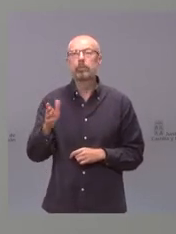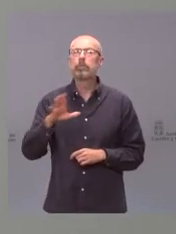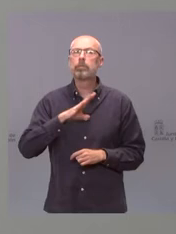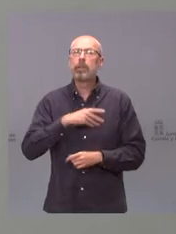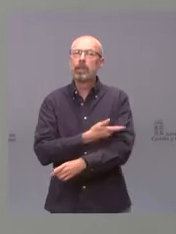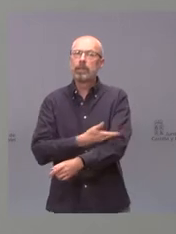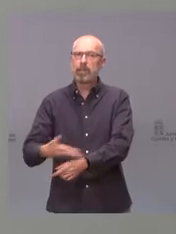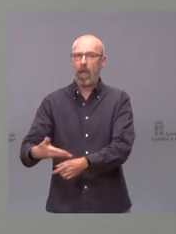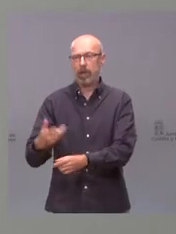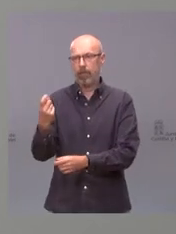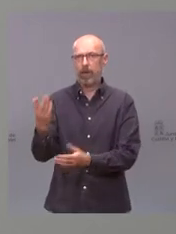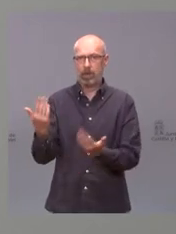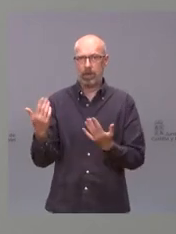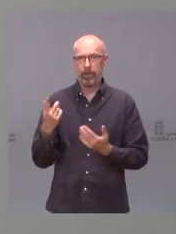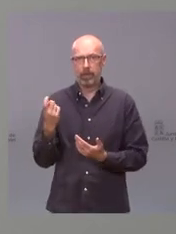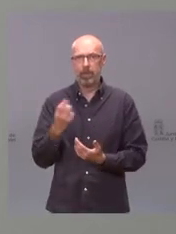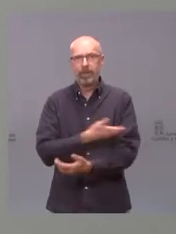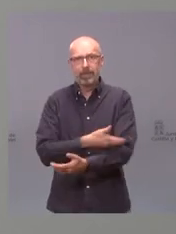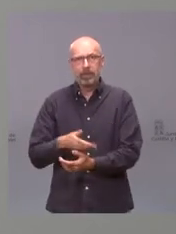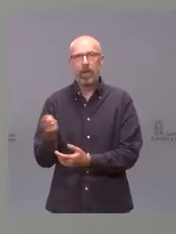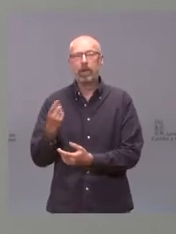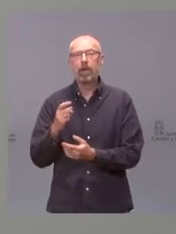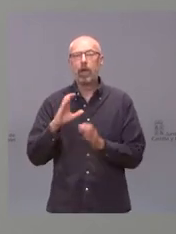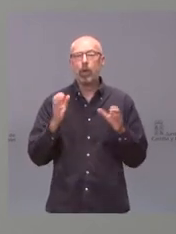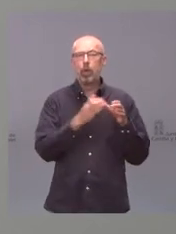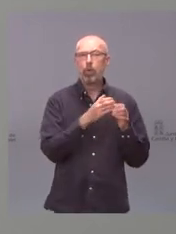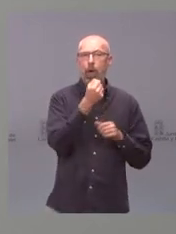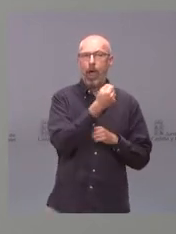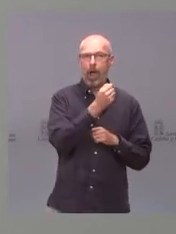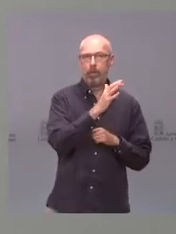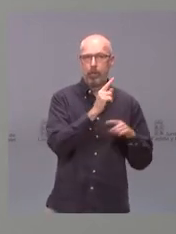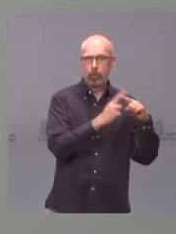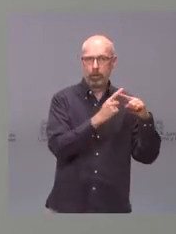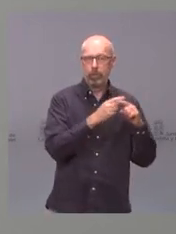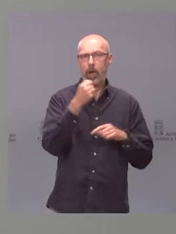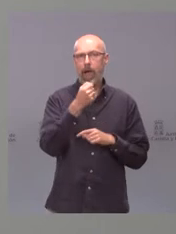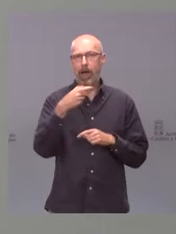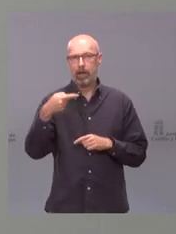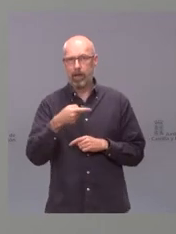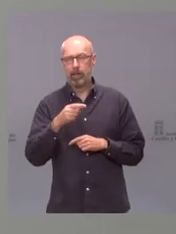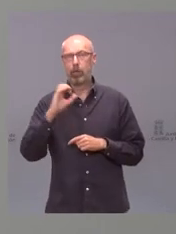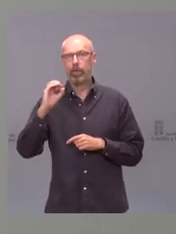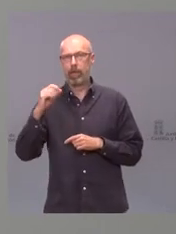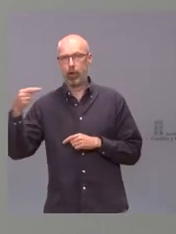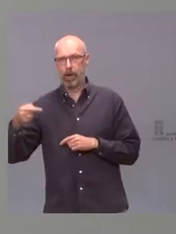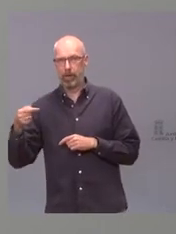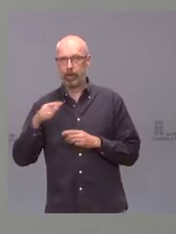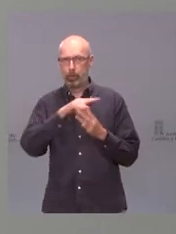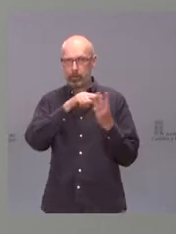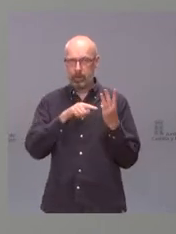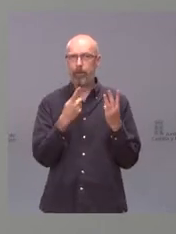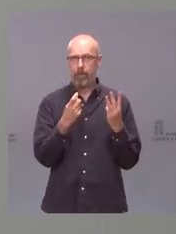En estos momentos necesitamos sangre de los grupos A positivo, A negativo y cero negativo. Seguimos